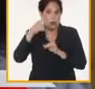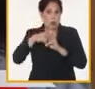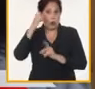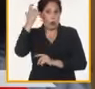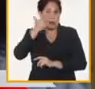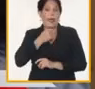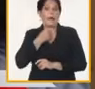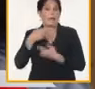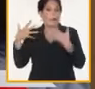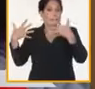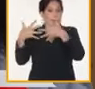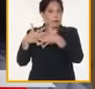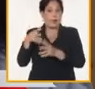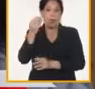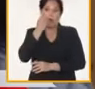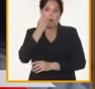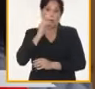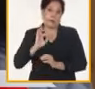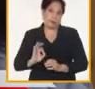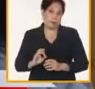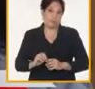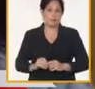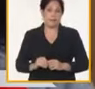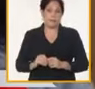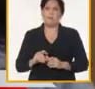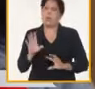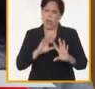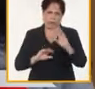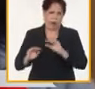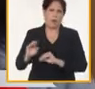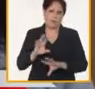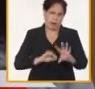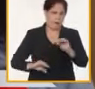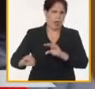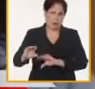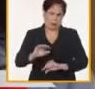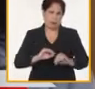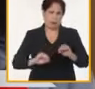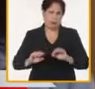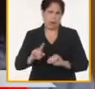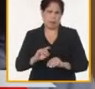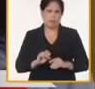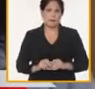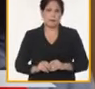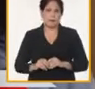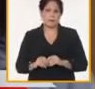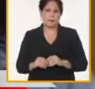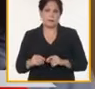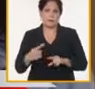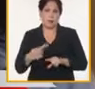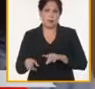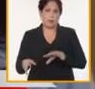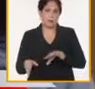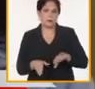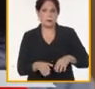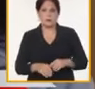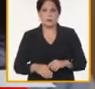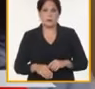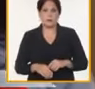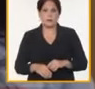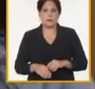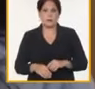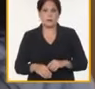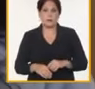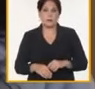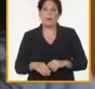con la industria alimentaria también, que también hemos estado conversando con el ministro. Entonces, esto es un